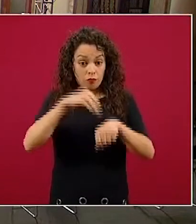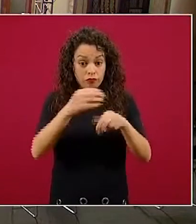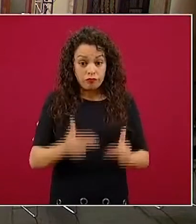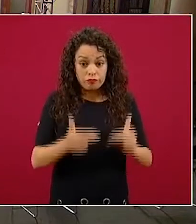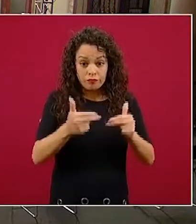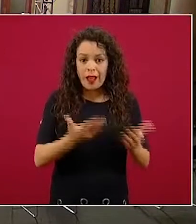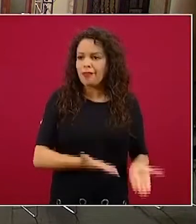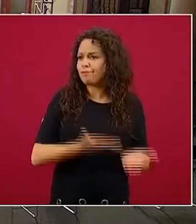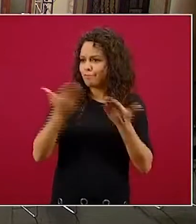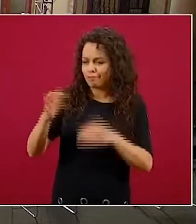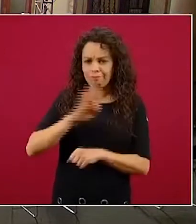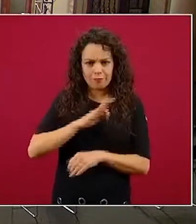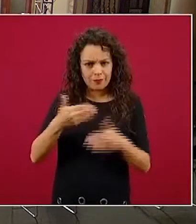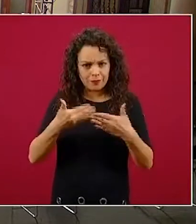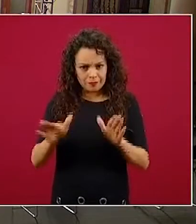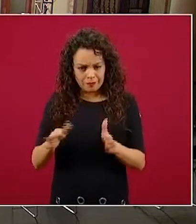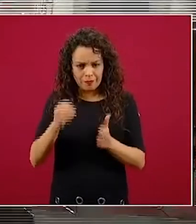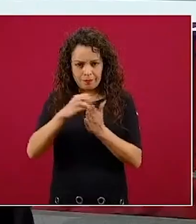Adelante, por favor.